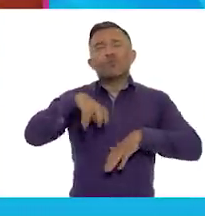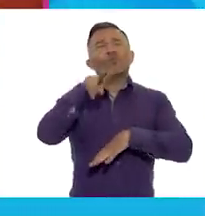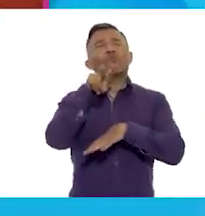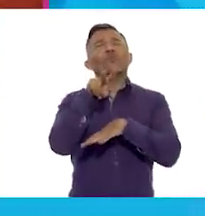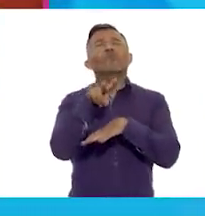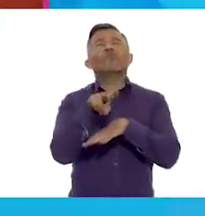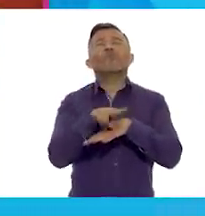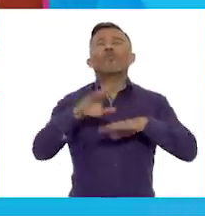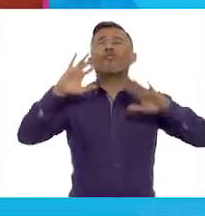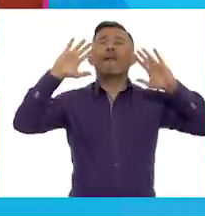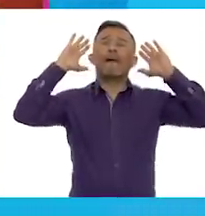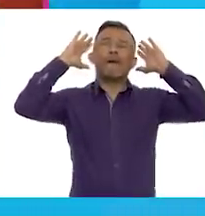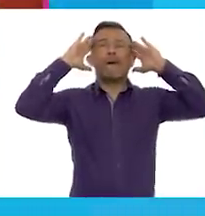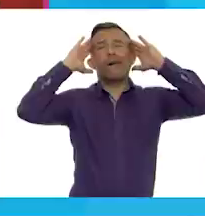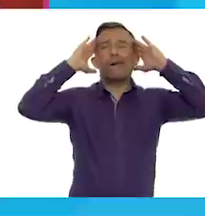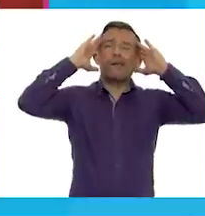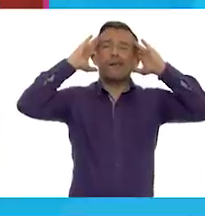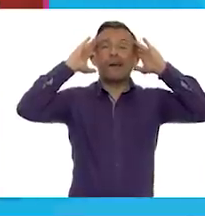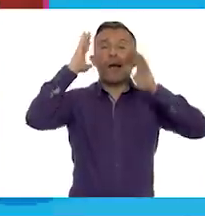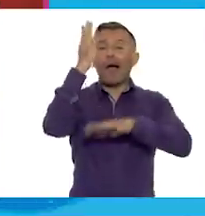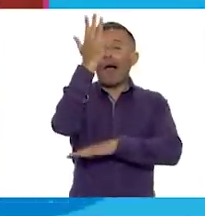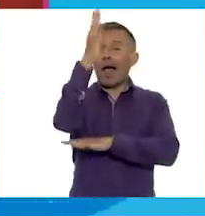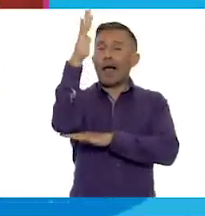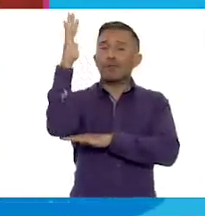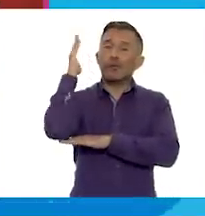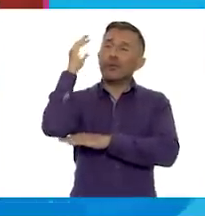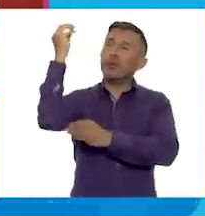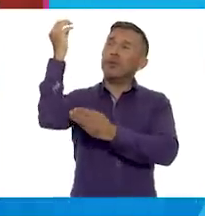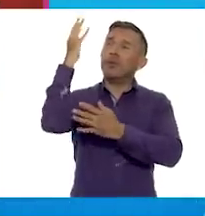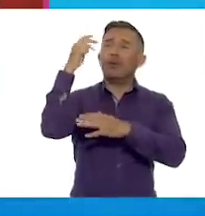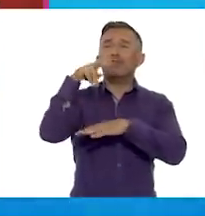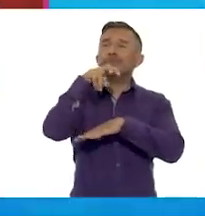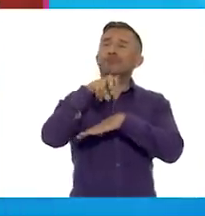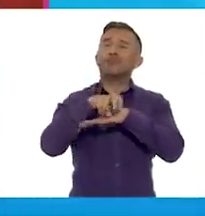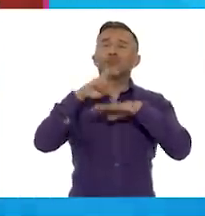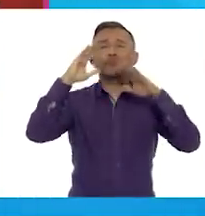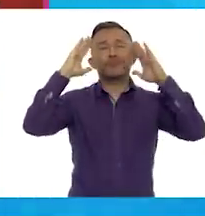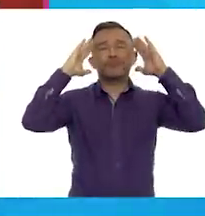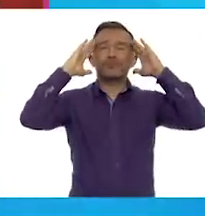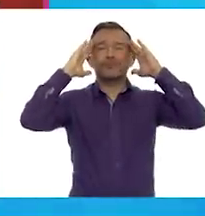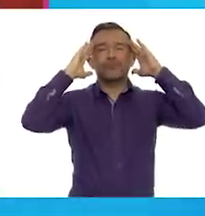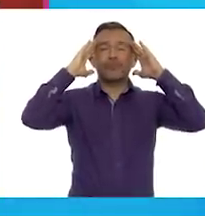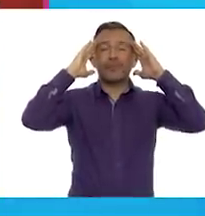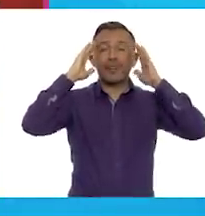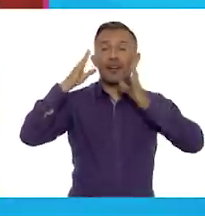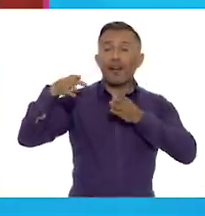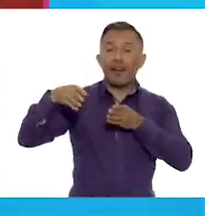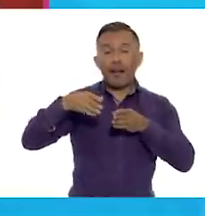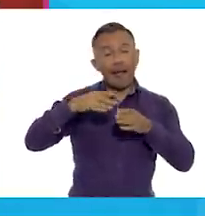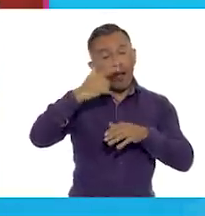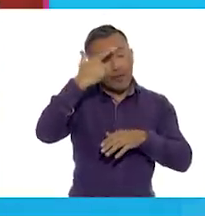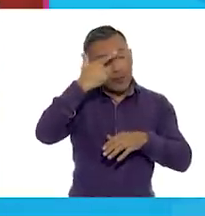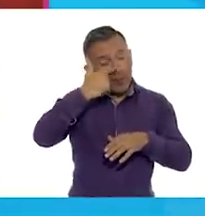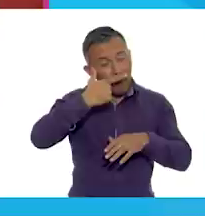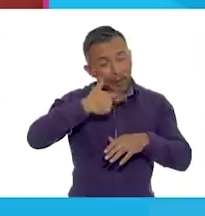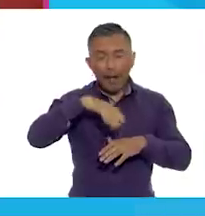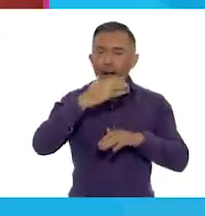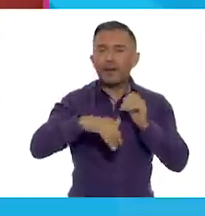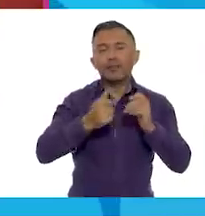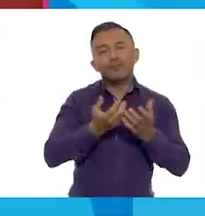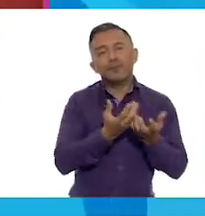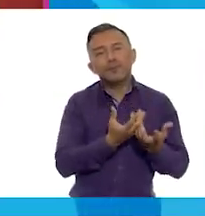reposaron a la sombra de los árboles, y salieron por el mismo camino al anochecer.